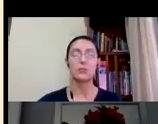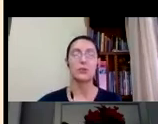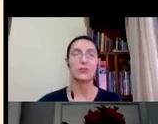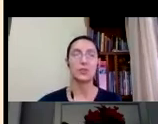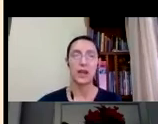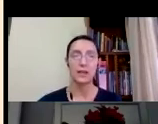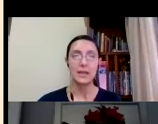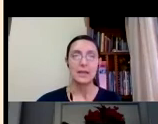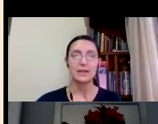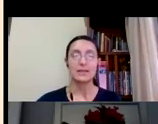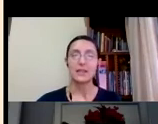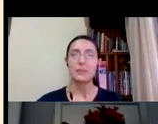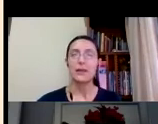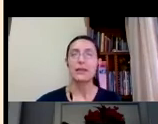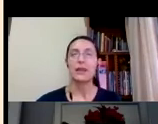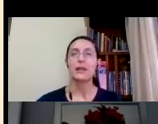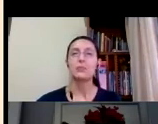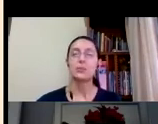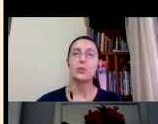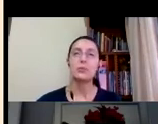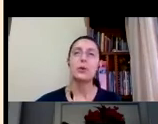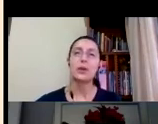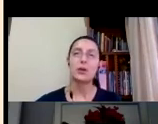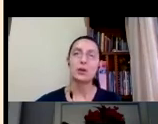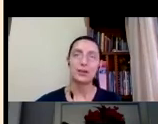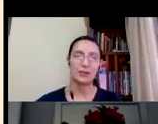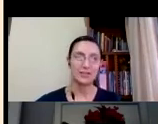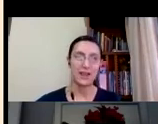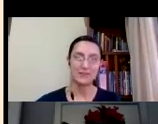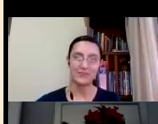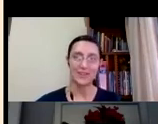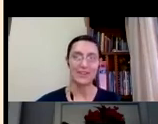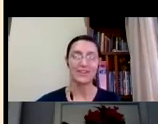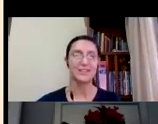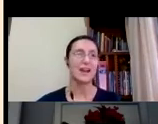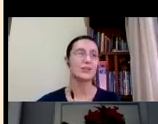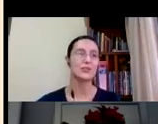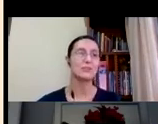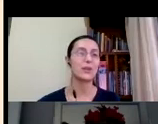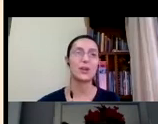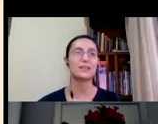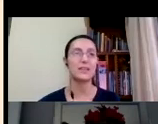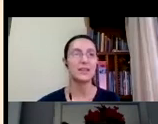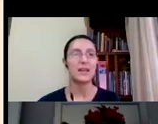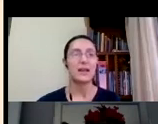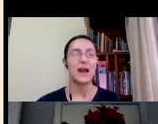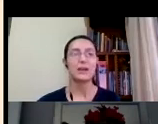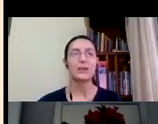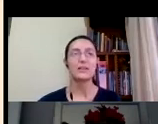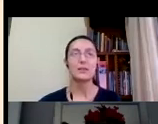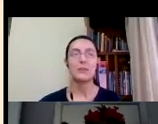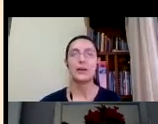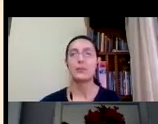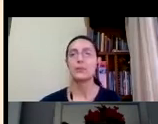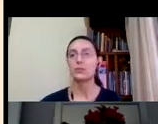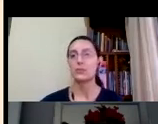objetivo profesional que sirva para dejar el mundo un poco mejor de lo que está que sea algo superior a ti algo